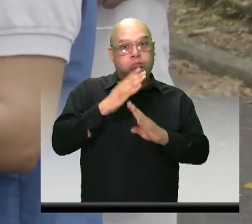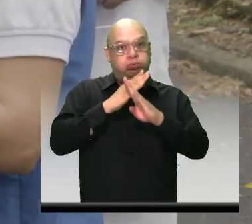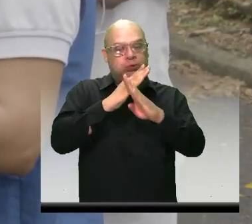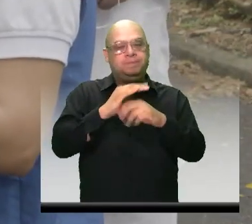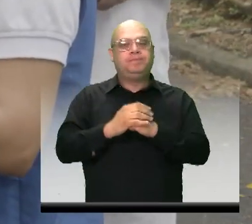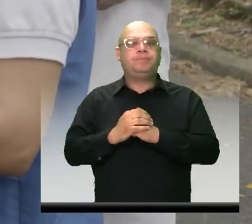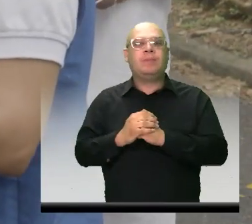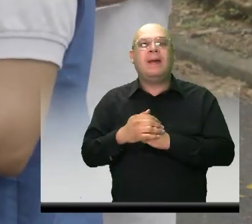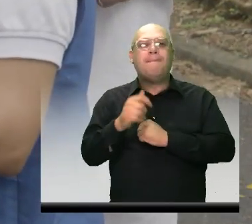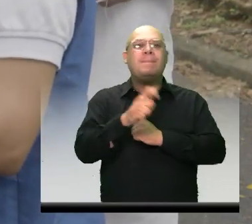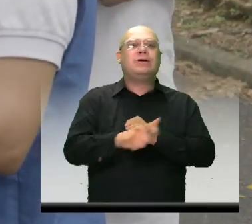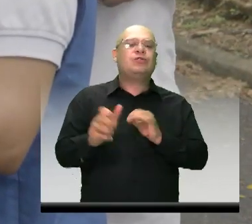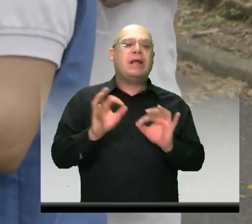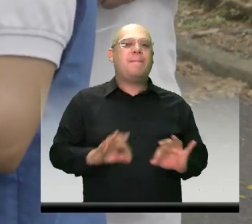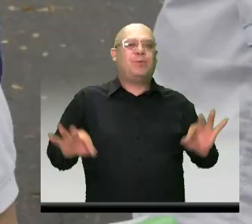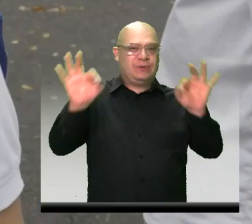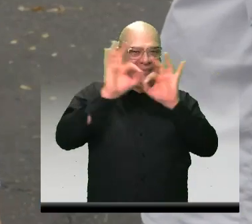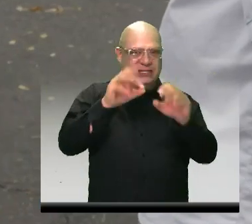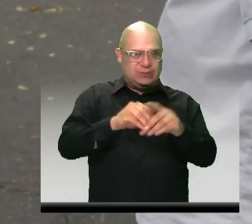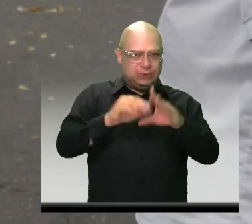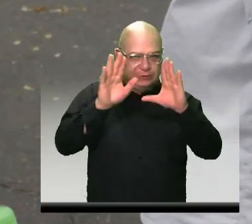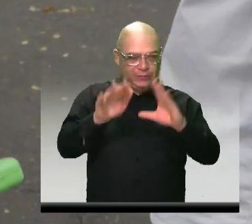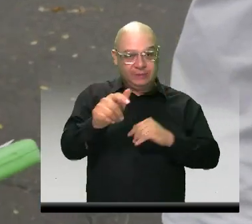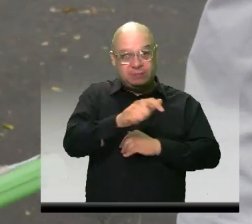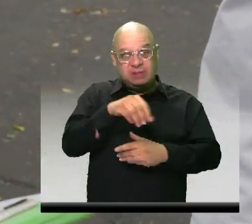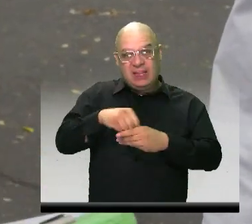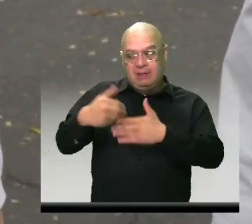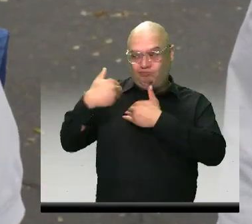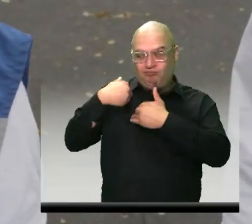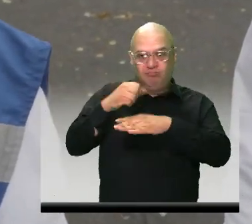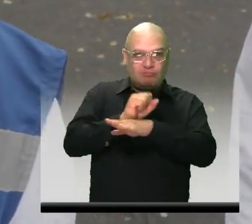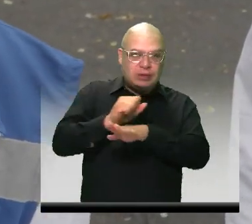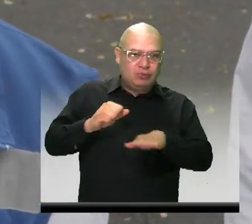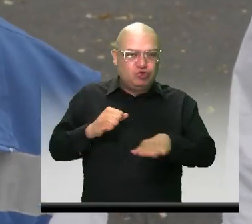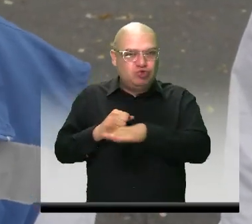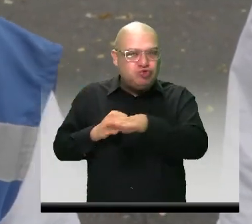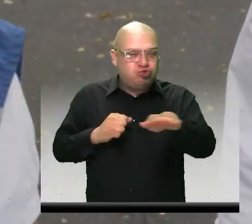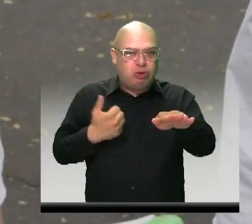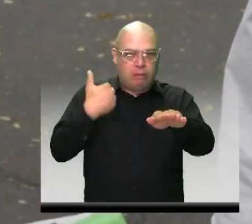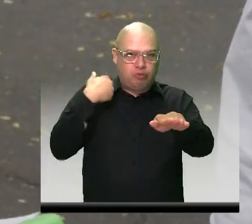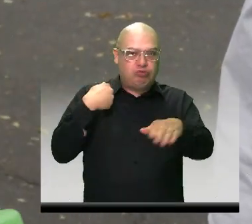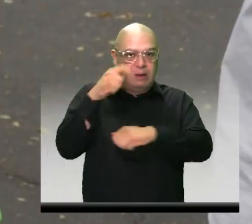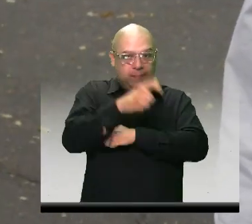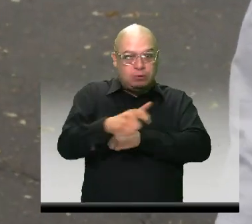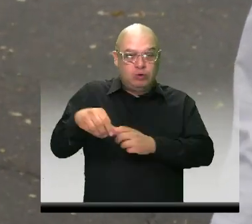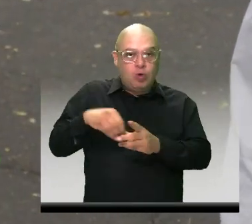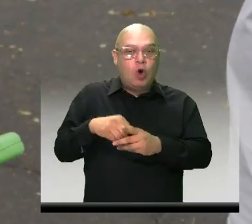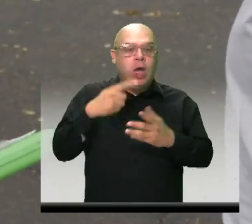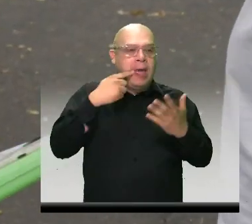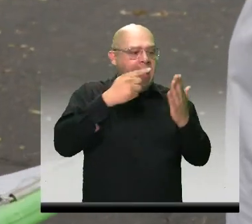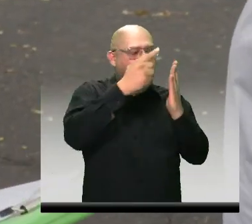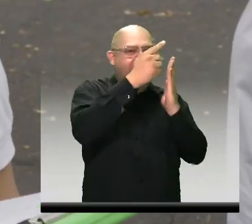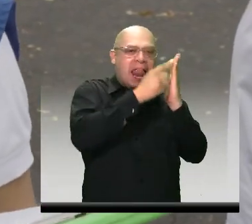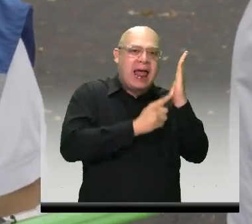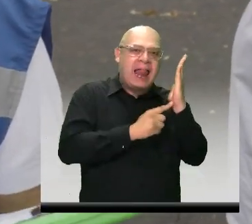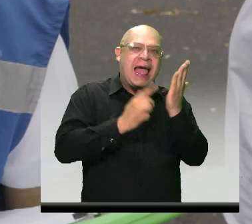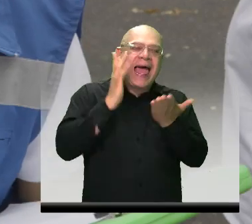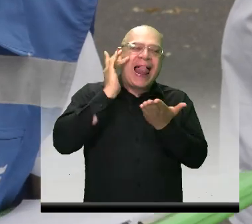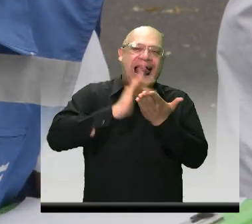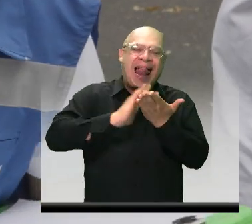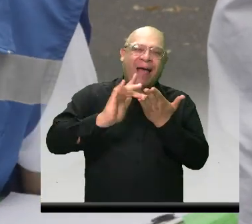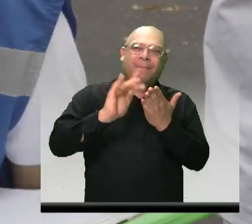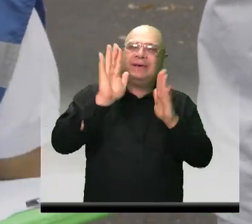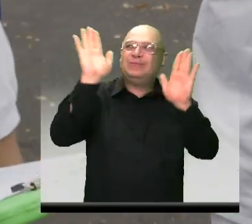manipulador y el personal que está transportando los alimentos cuenten con las planillas de limpieza y desinfección, ya que ellos son los